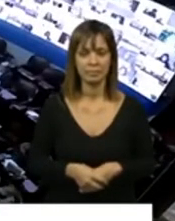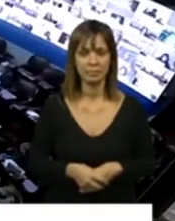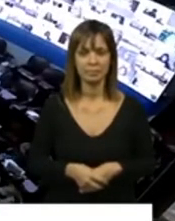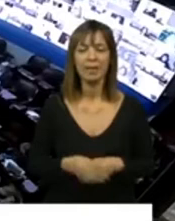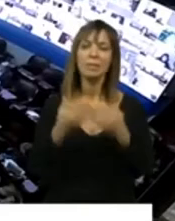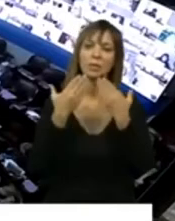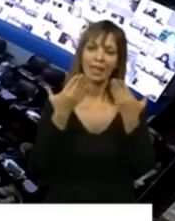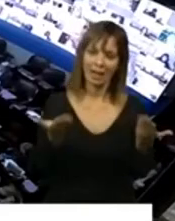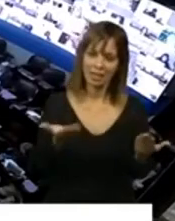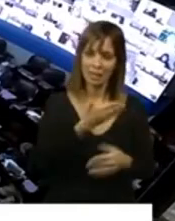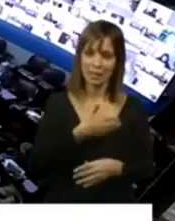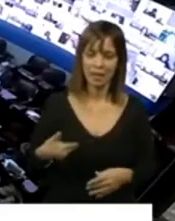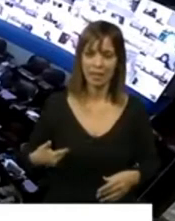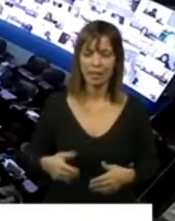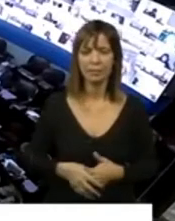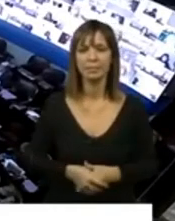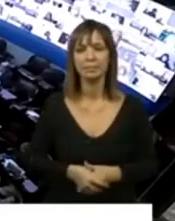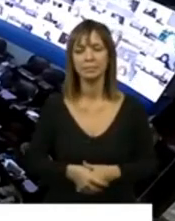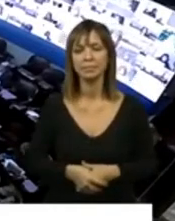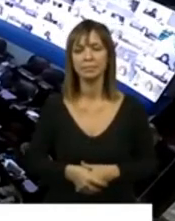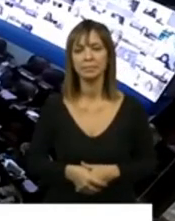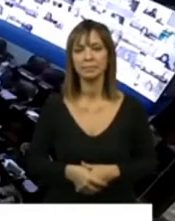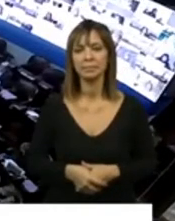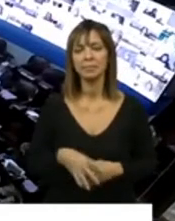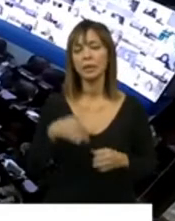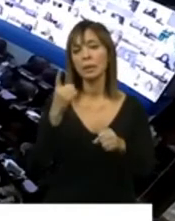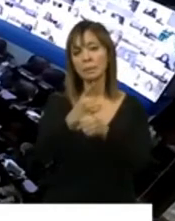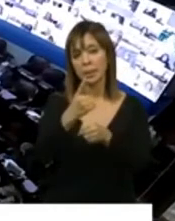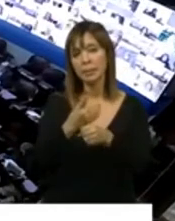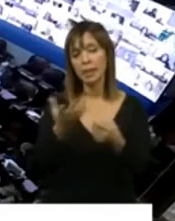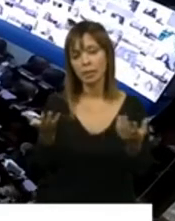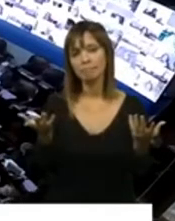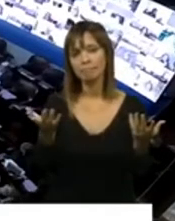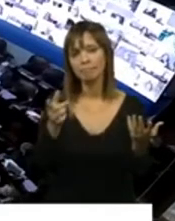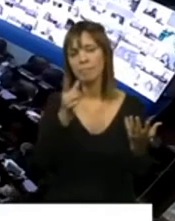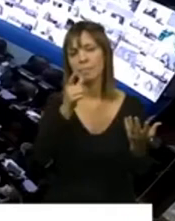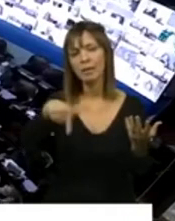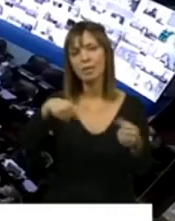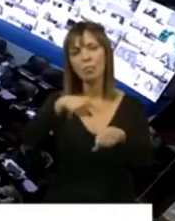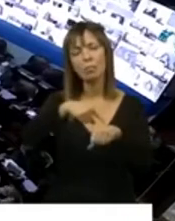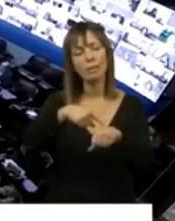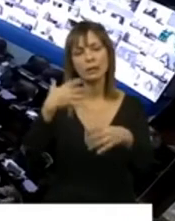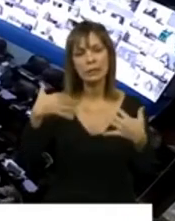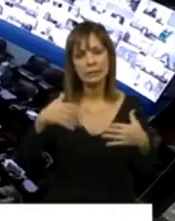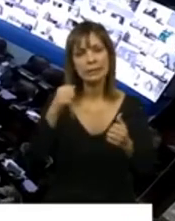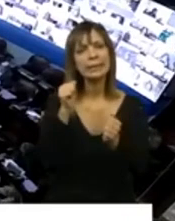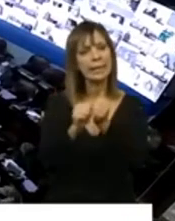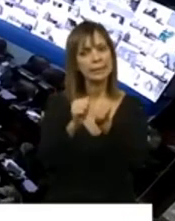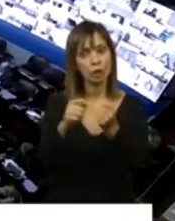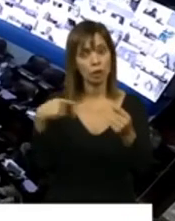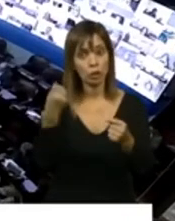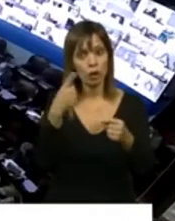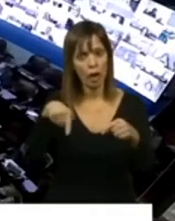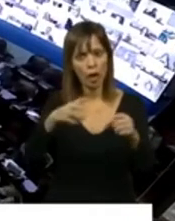Gracias, señor Presidente. En primer lugar, me parece que estamos en un momento histórico, hoy poder participar de una